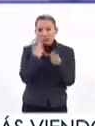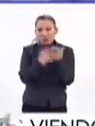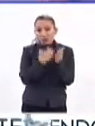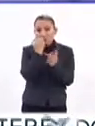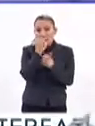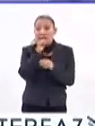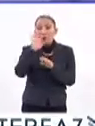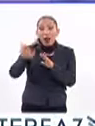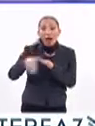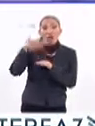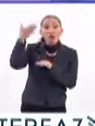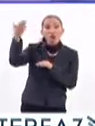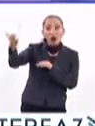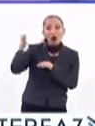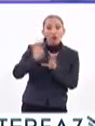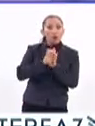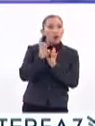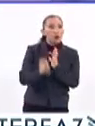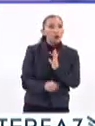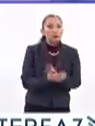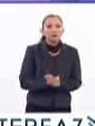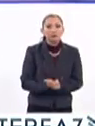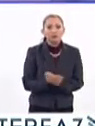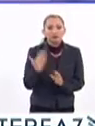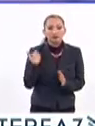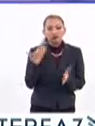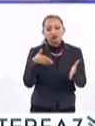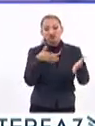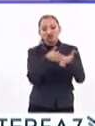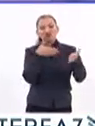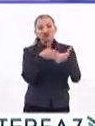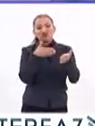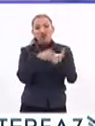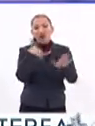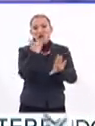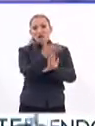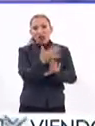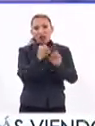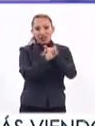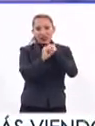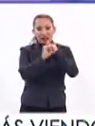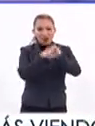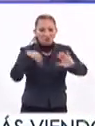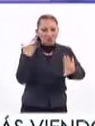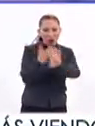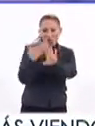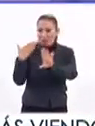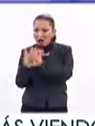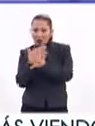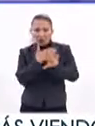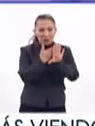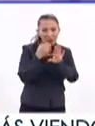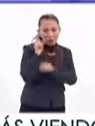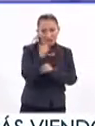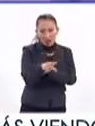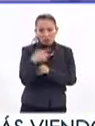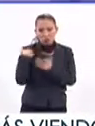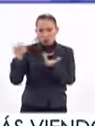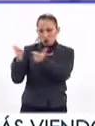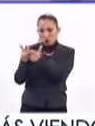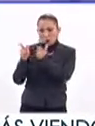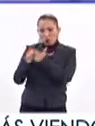de la escuela, sino afuera, como por ejemplo el acoso que se vive en las redes sociales por parte de estos criminales